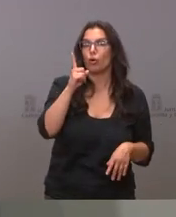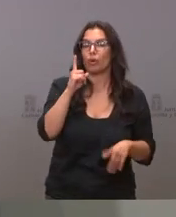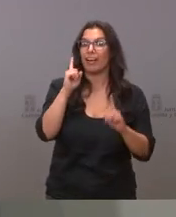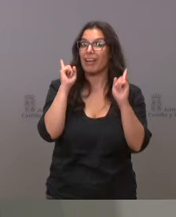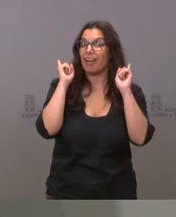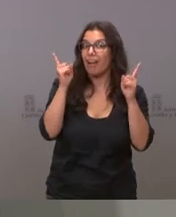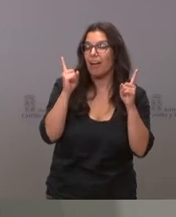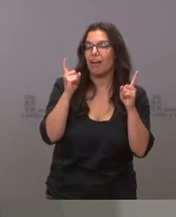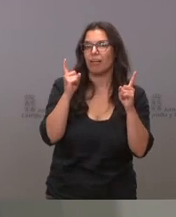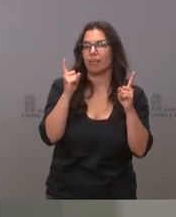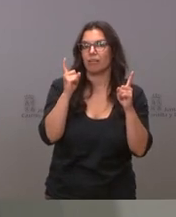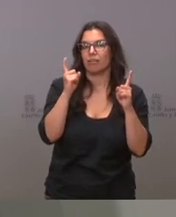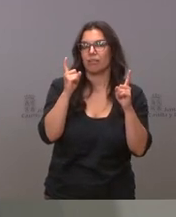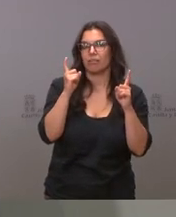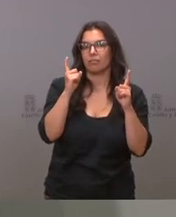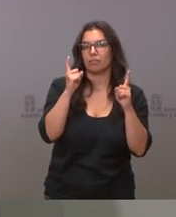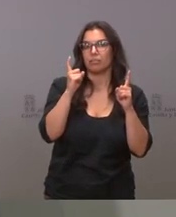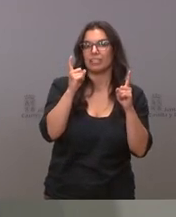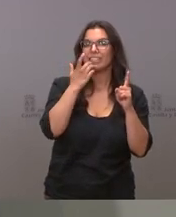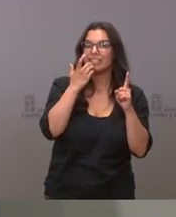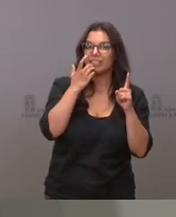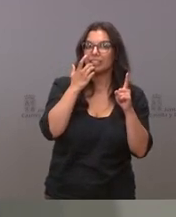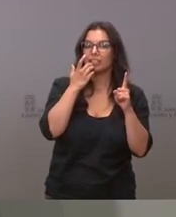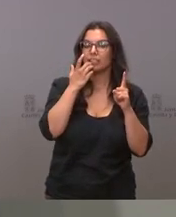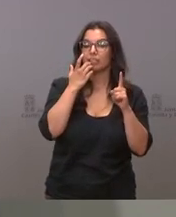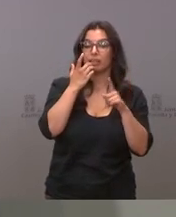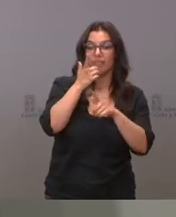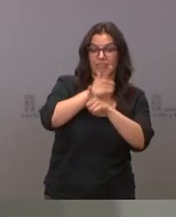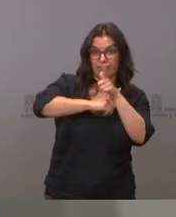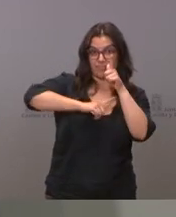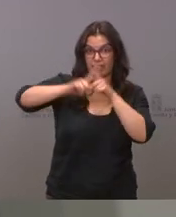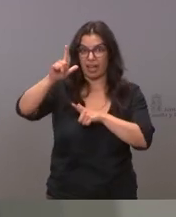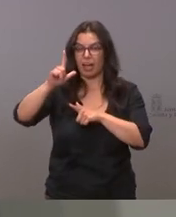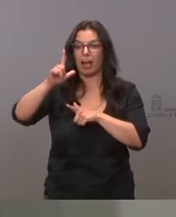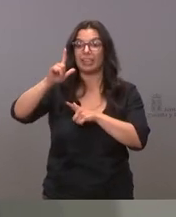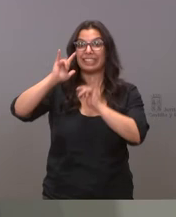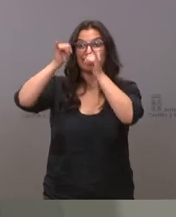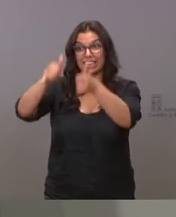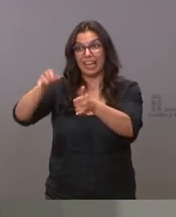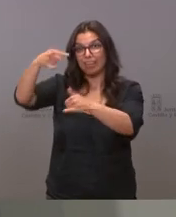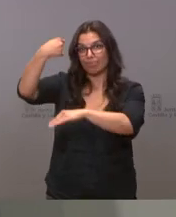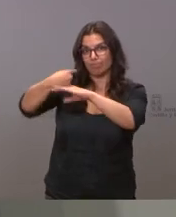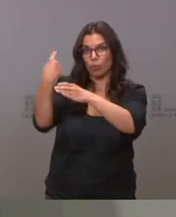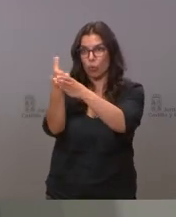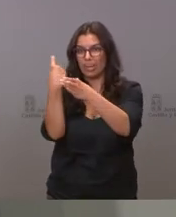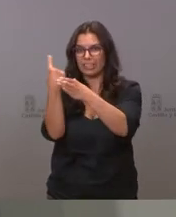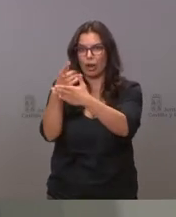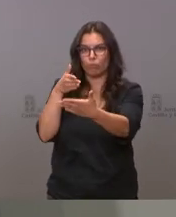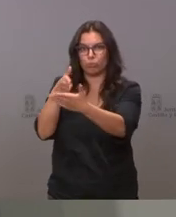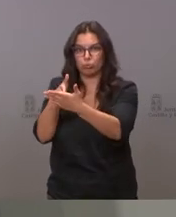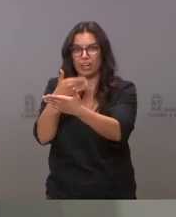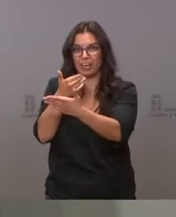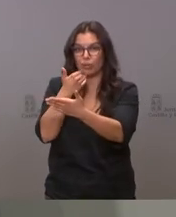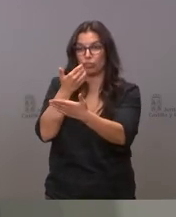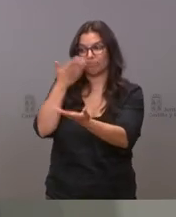en los que el desplazamiento les exija cuarentena o les suponga una dificultad comparativa